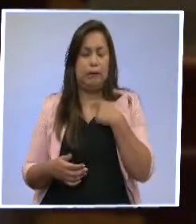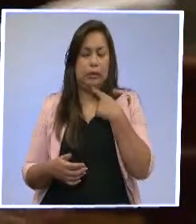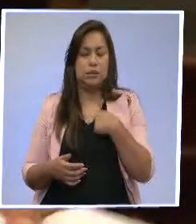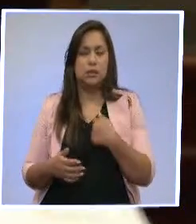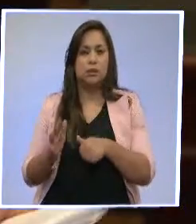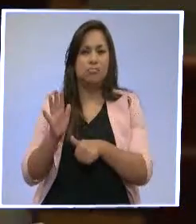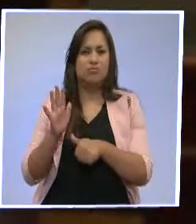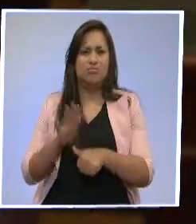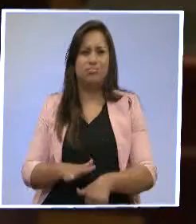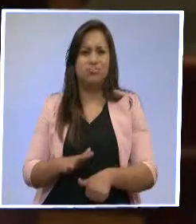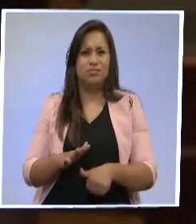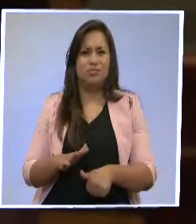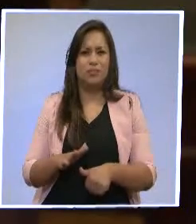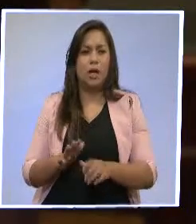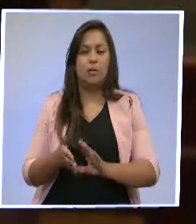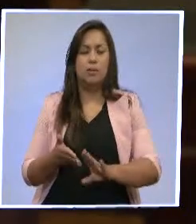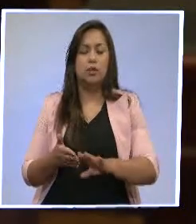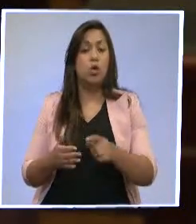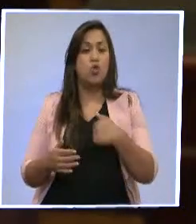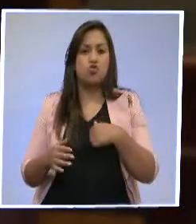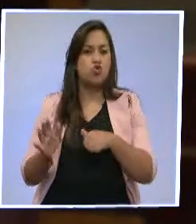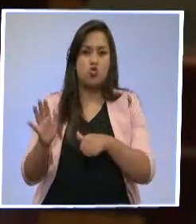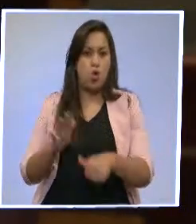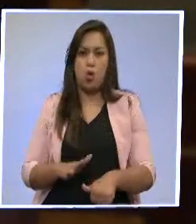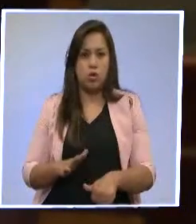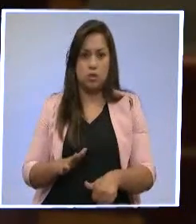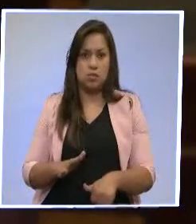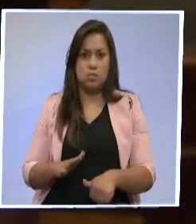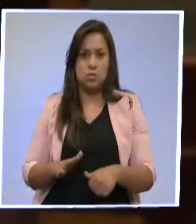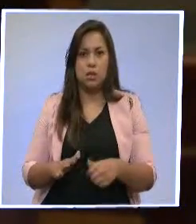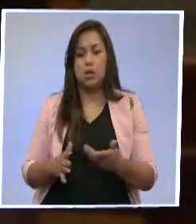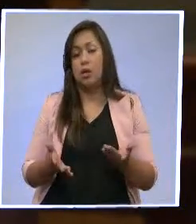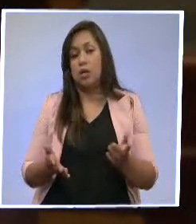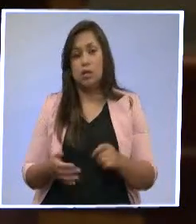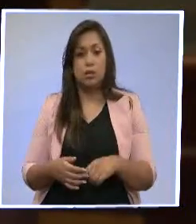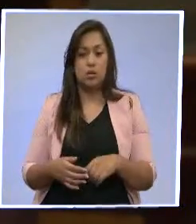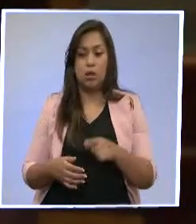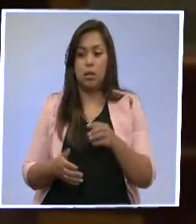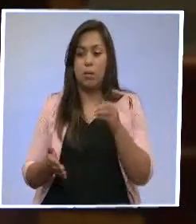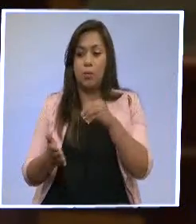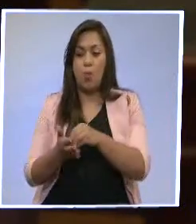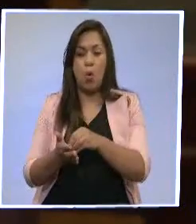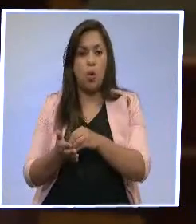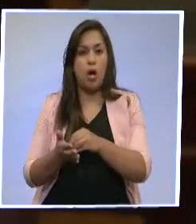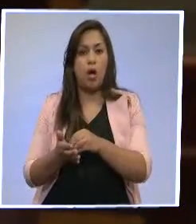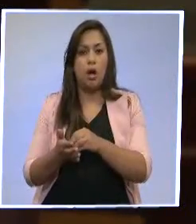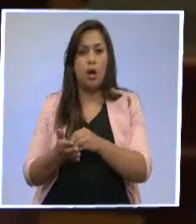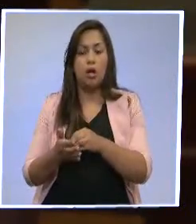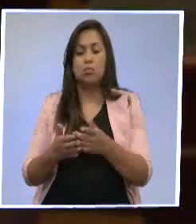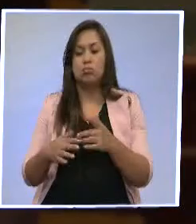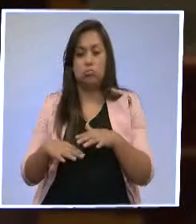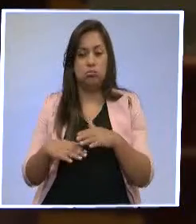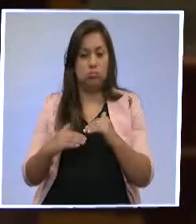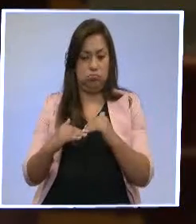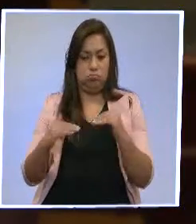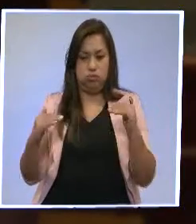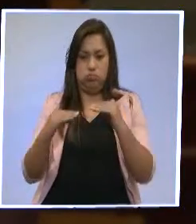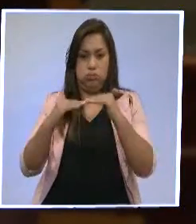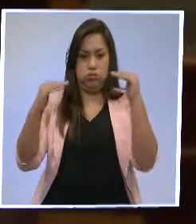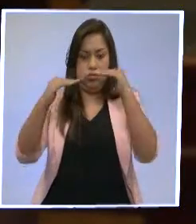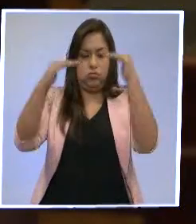no es, mejor dicho, discriminatorio el hecho de que tengamos la instrucción. Yo le digo, nosotros tenemos la suerte de tener